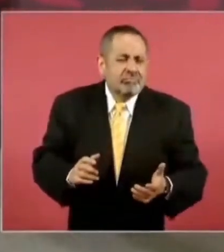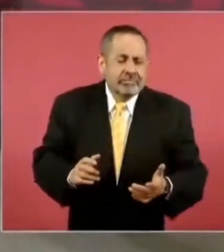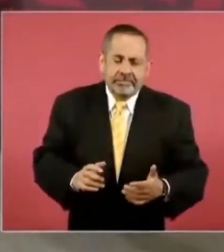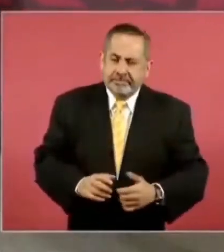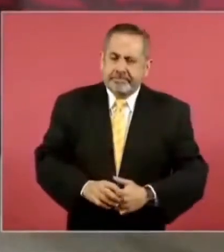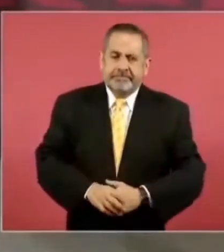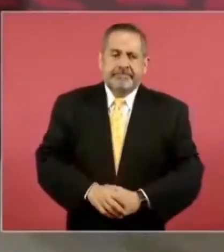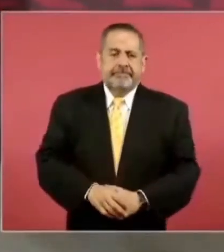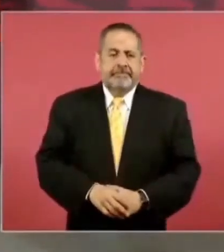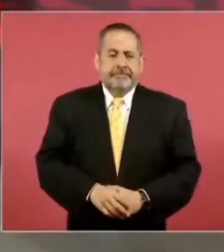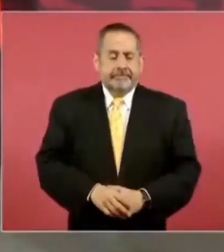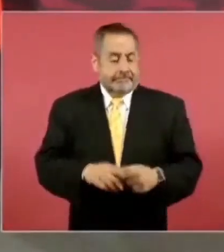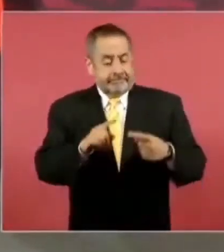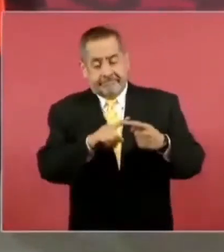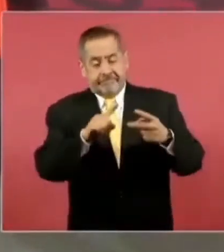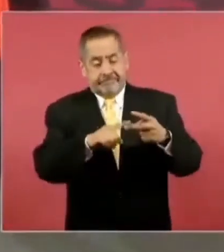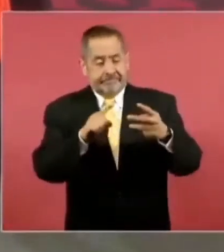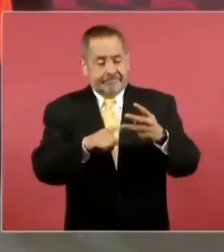pero así